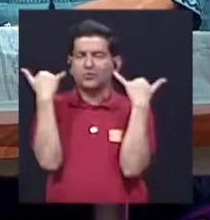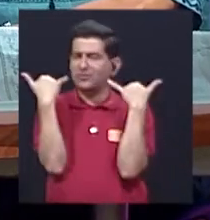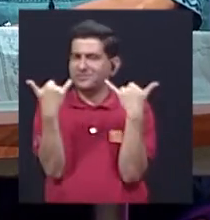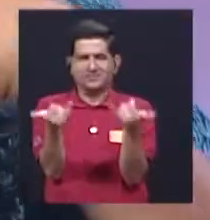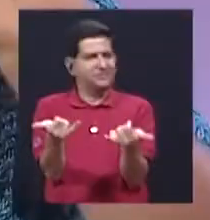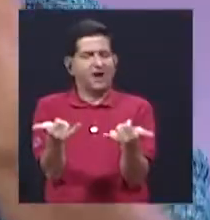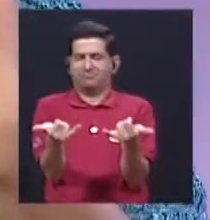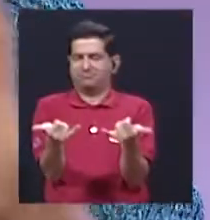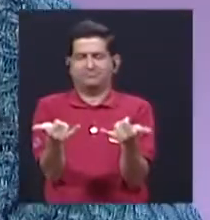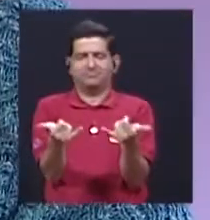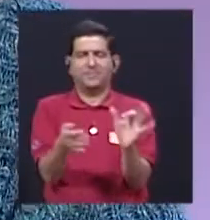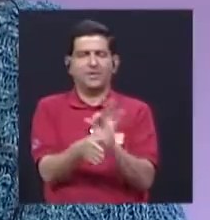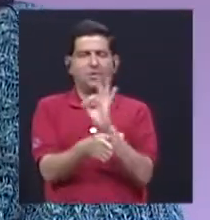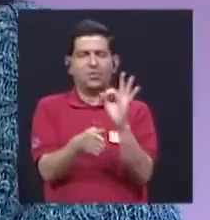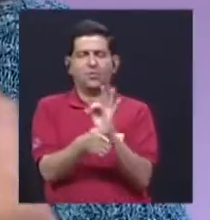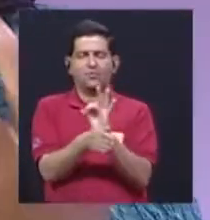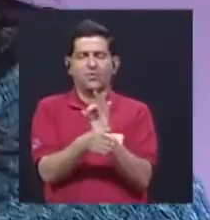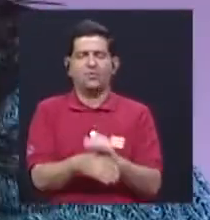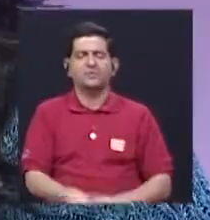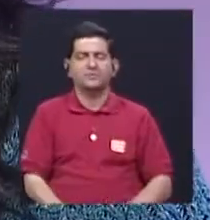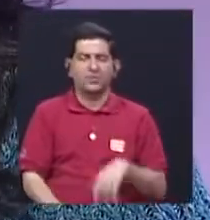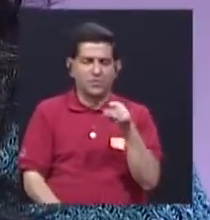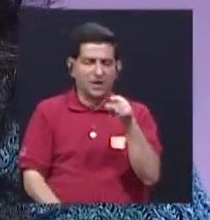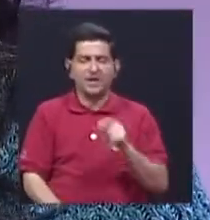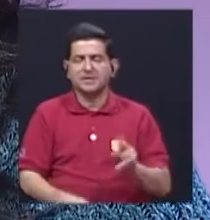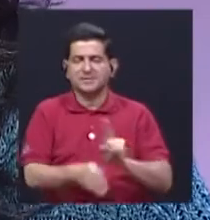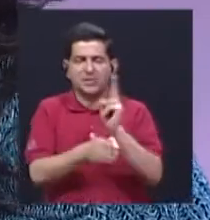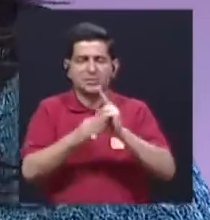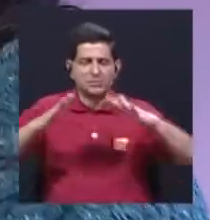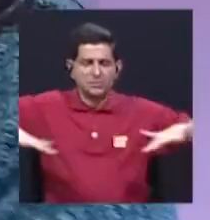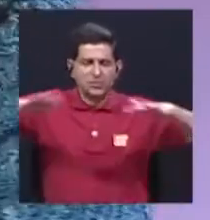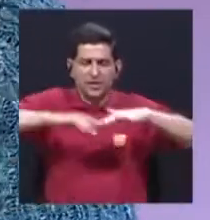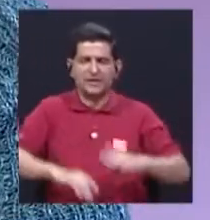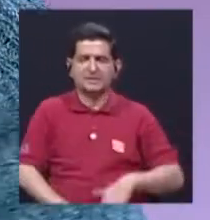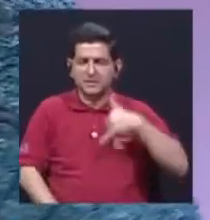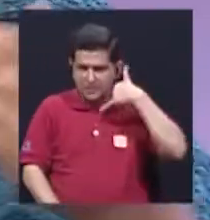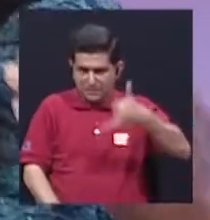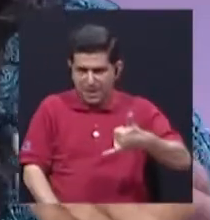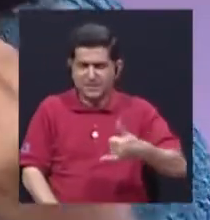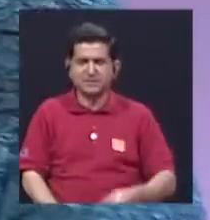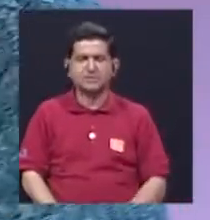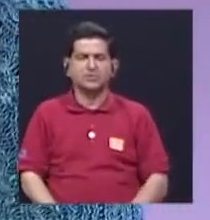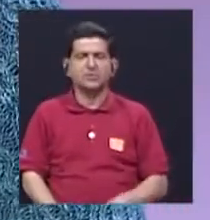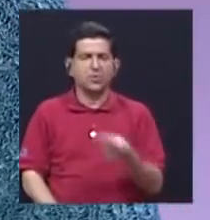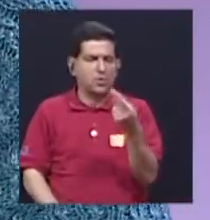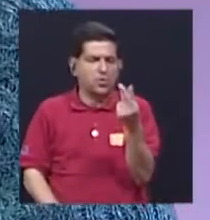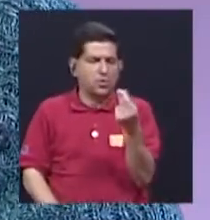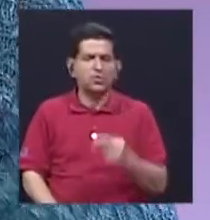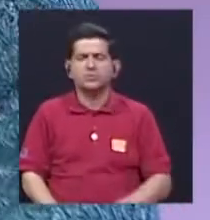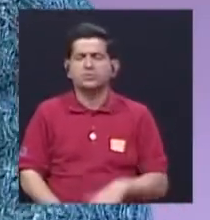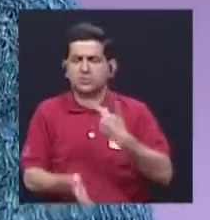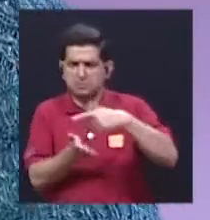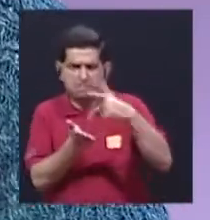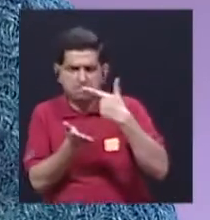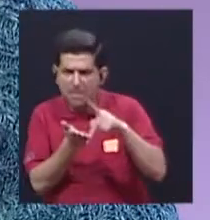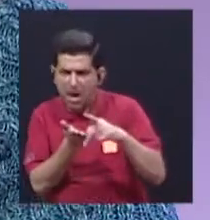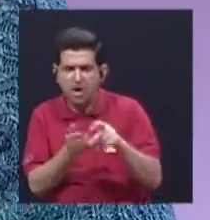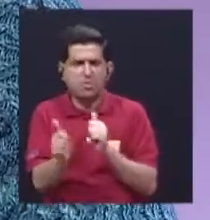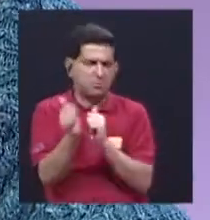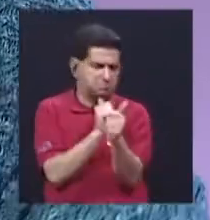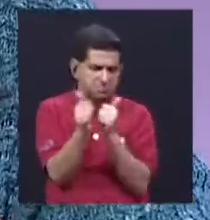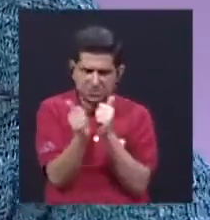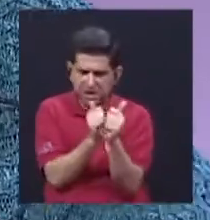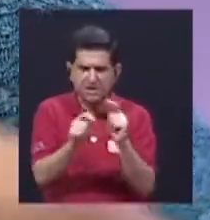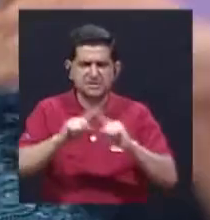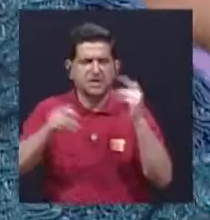cómo se usa el espectro para telefonía celular. Tienen costos, tienen precios, se paga, ¿verdad? Hay concursos,